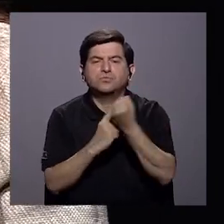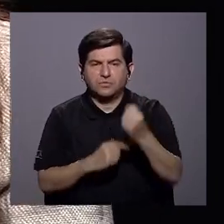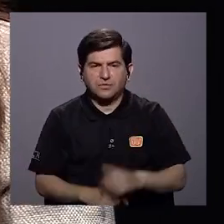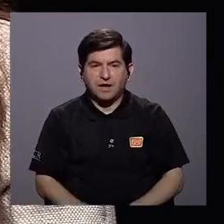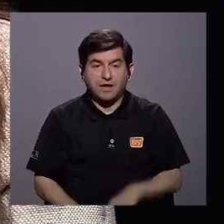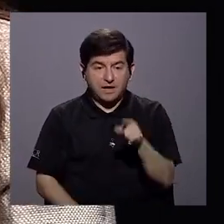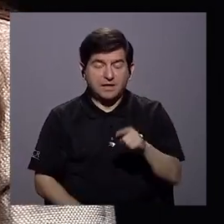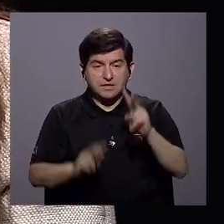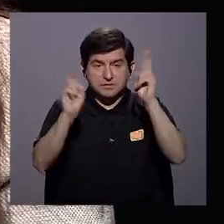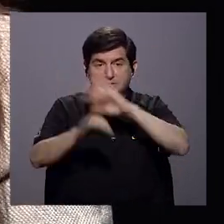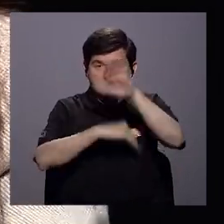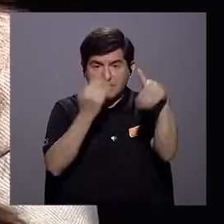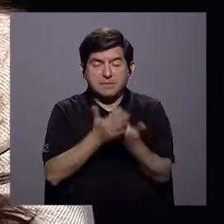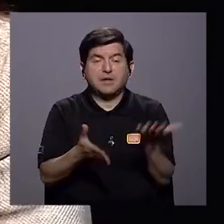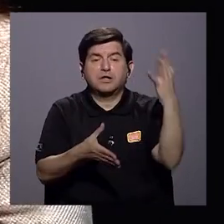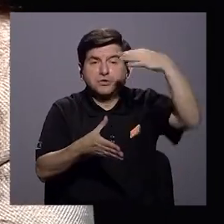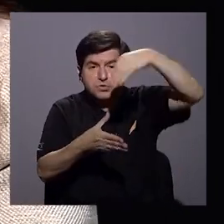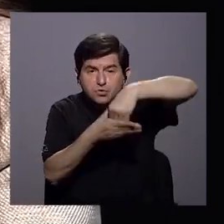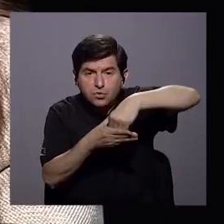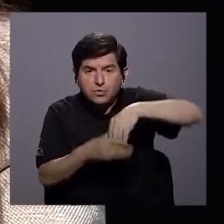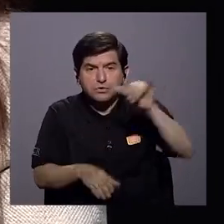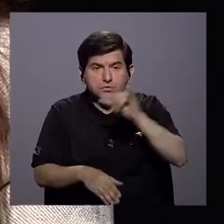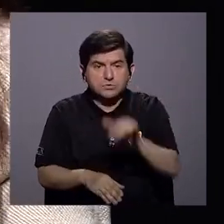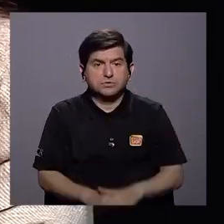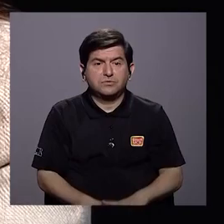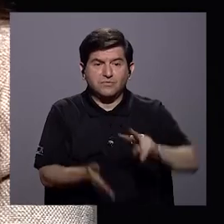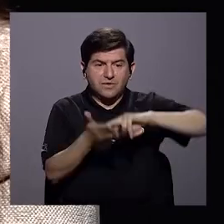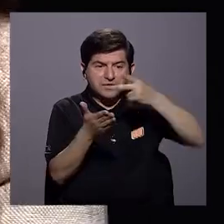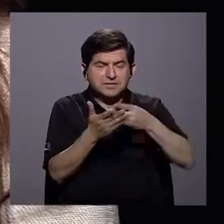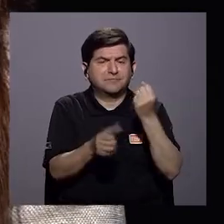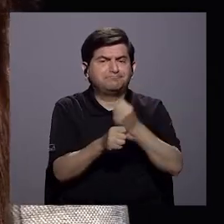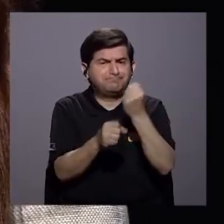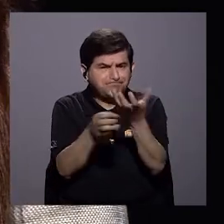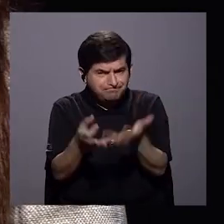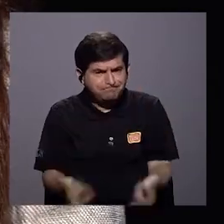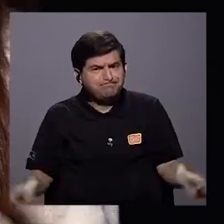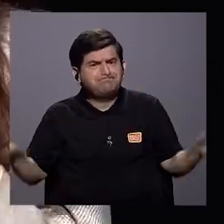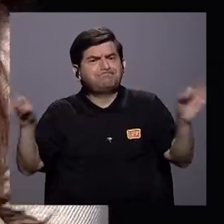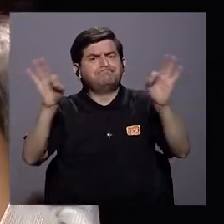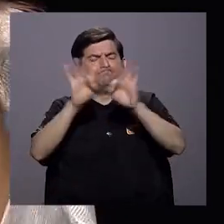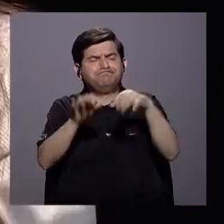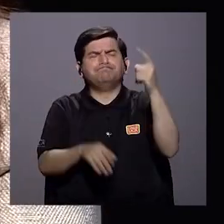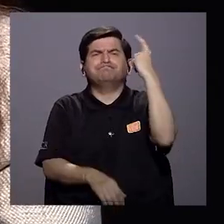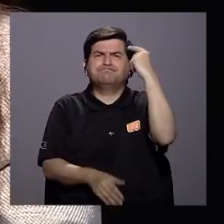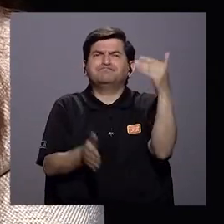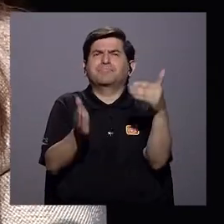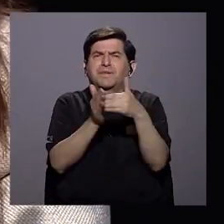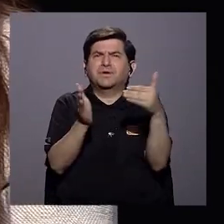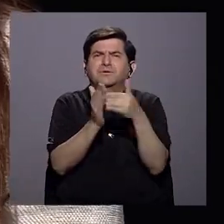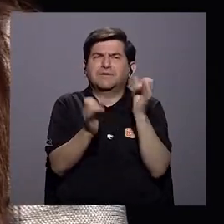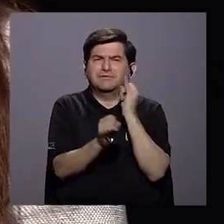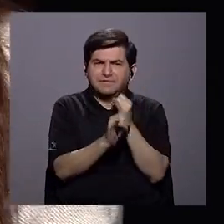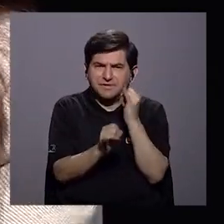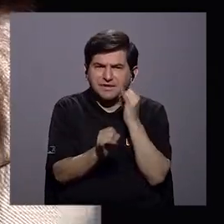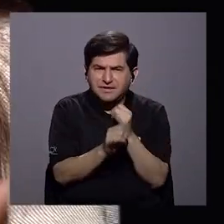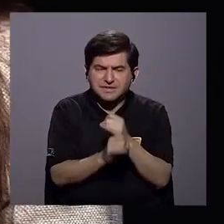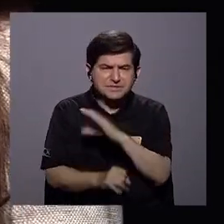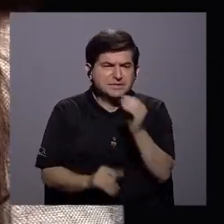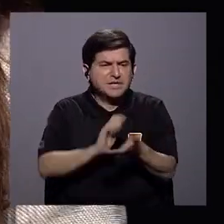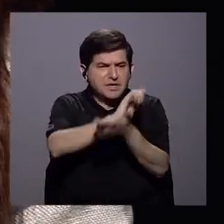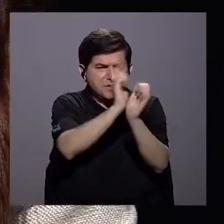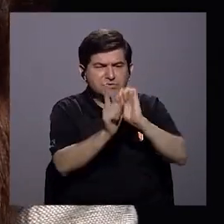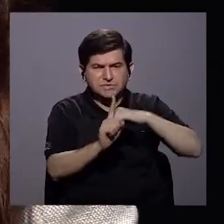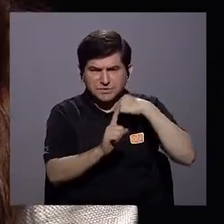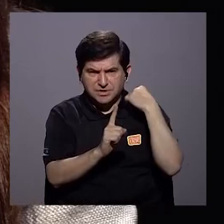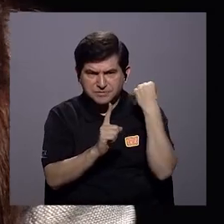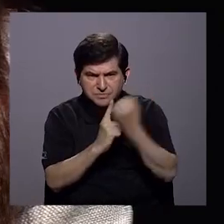un tema que nos convoca a todos. Nos tiene que además implicar esfuerzos importantes de repensarnos institucionalmente y repensarnos